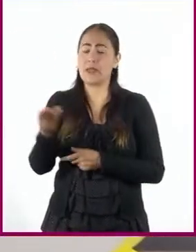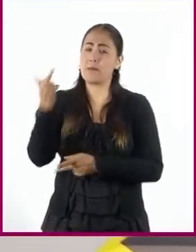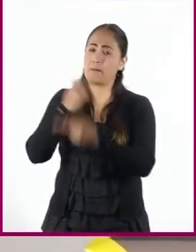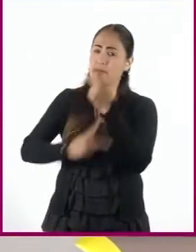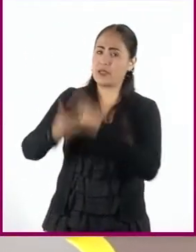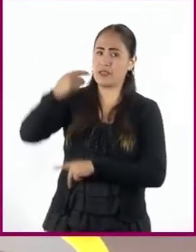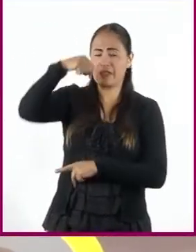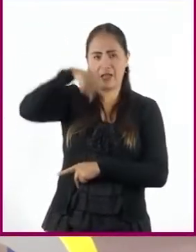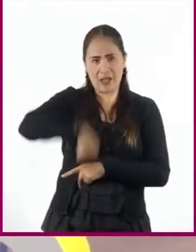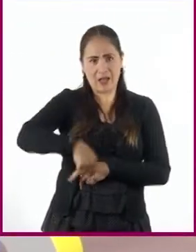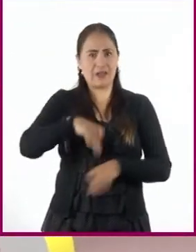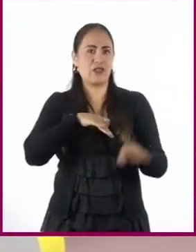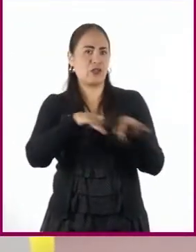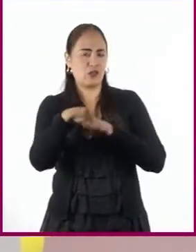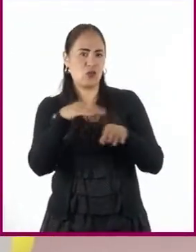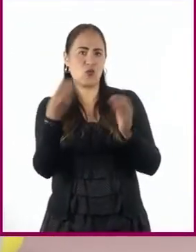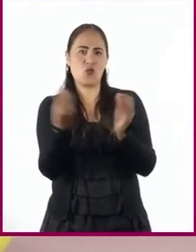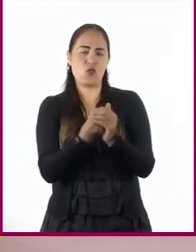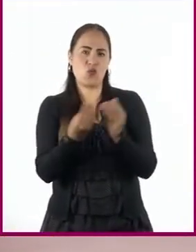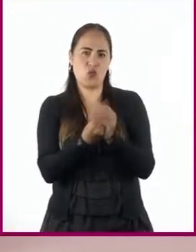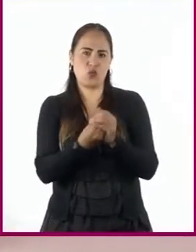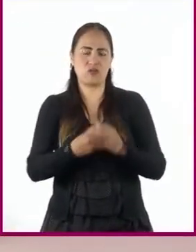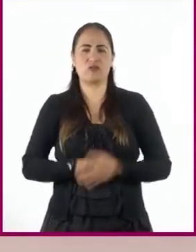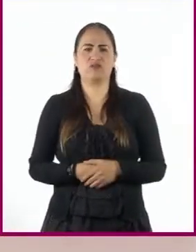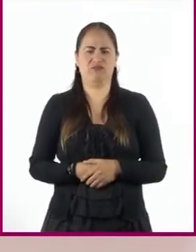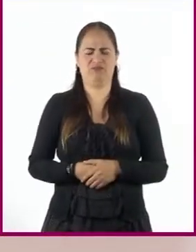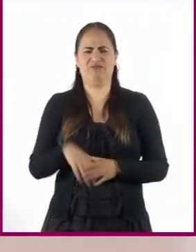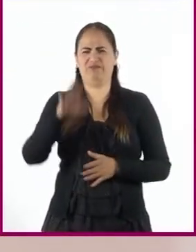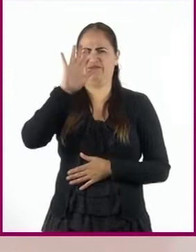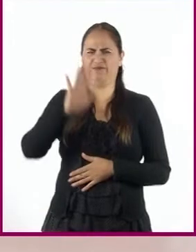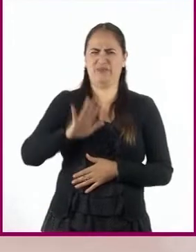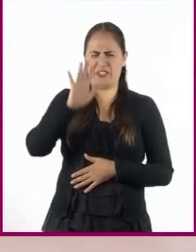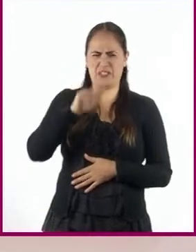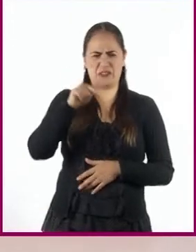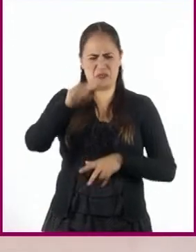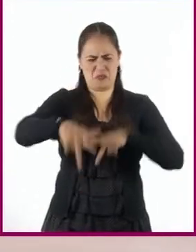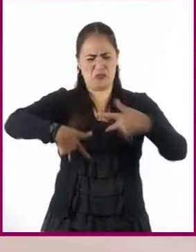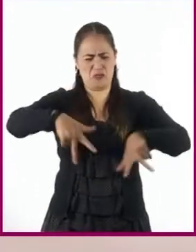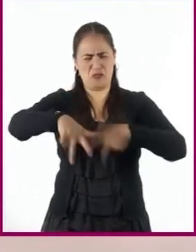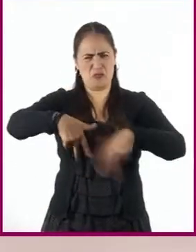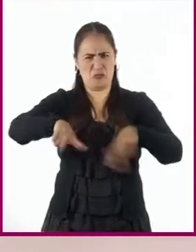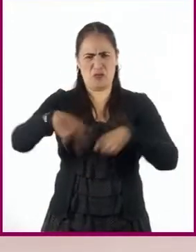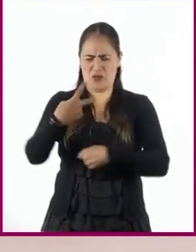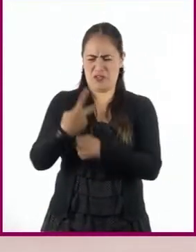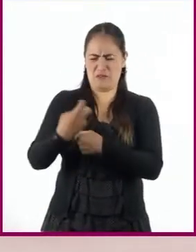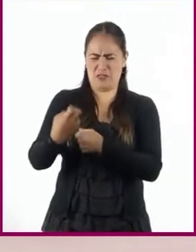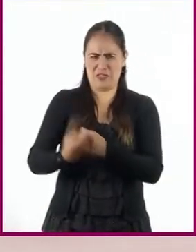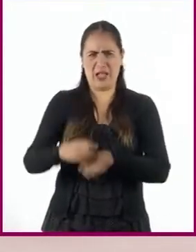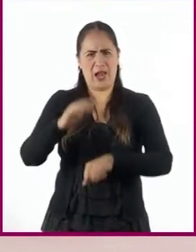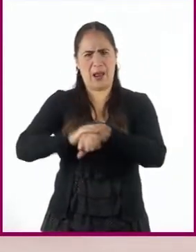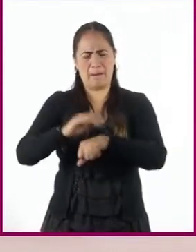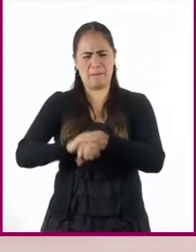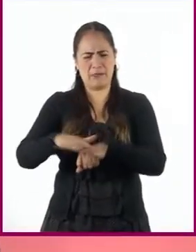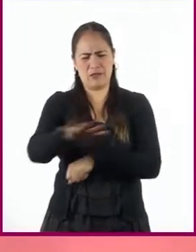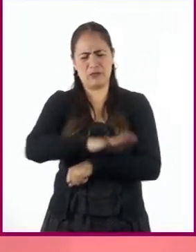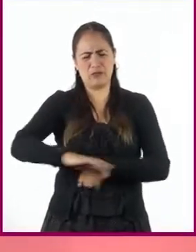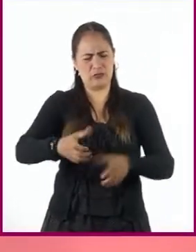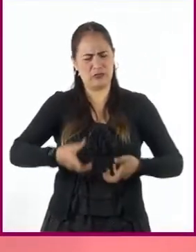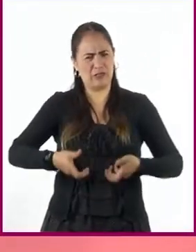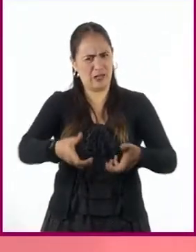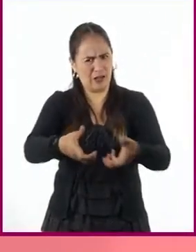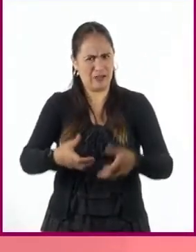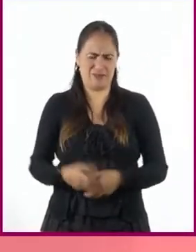sesión de trabajo, parecía que nos estabas invitando a jugar una cascarita de fútbol con los cuates de tu cuadra. Ah,